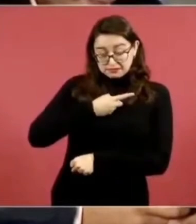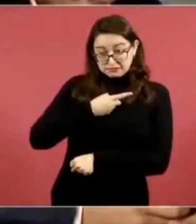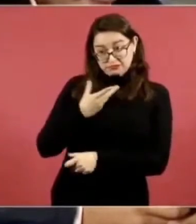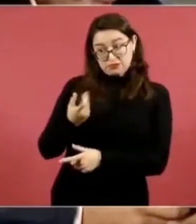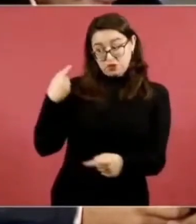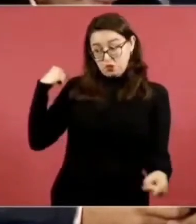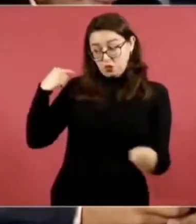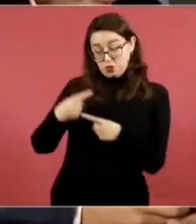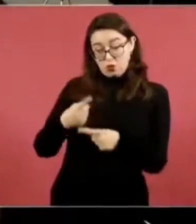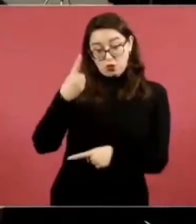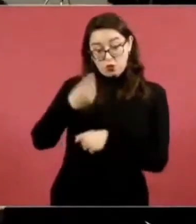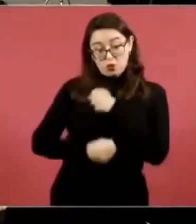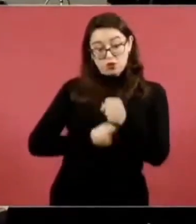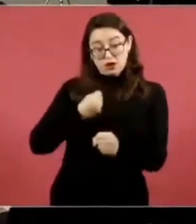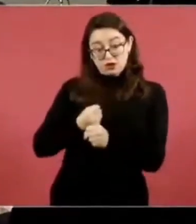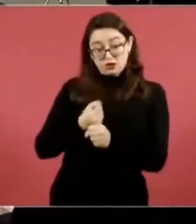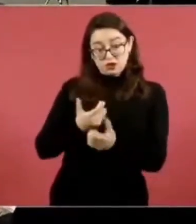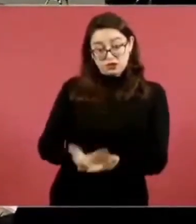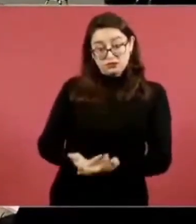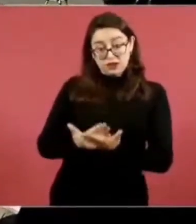casi un año. Pues de una vez,